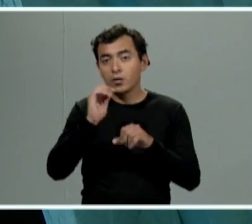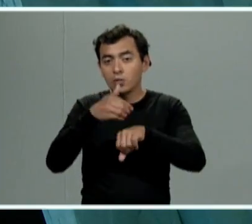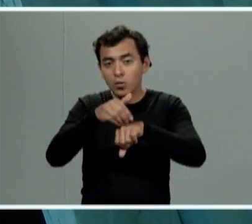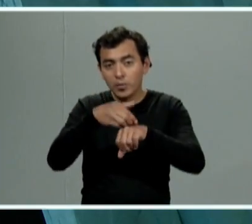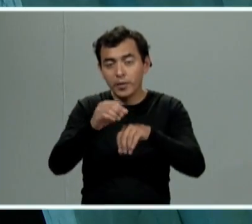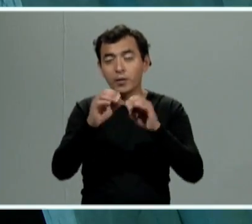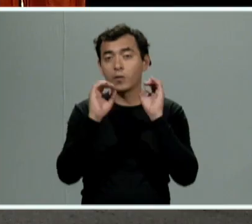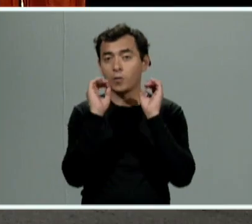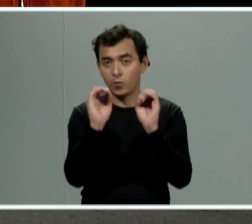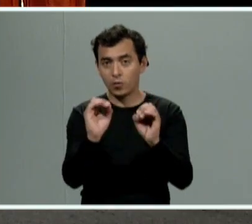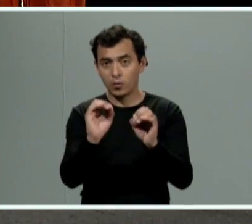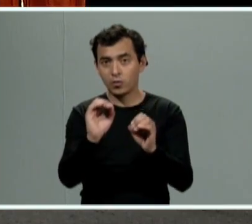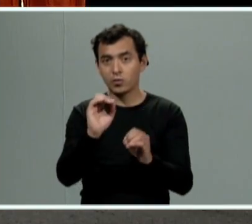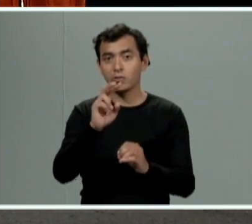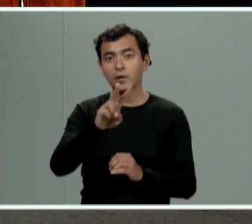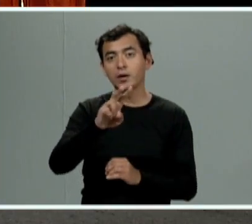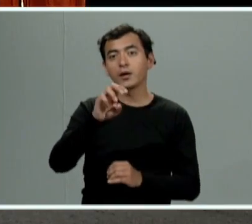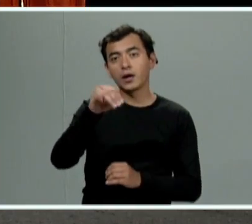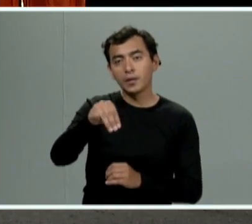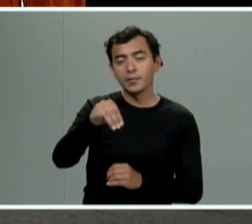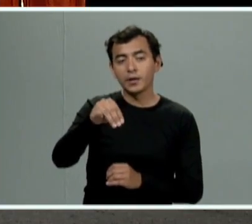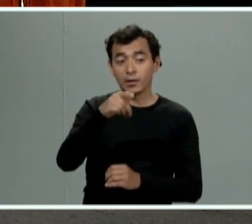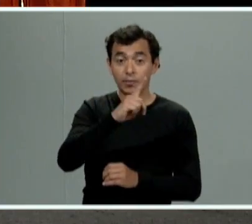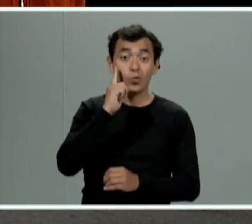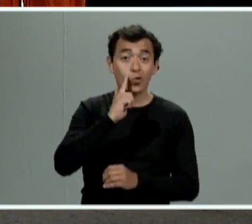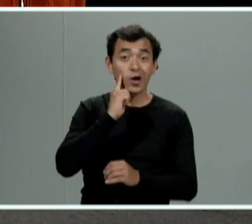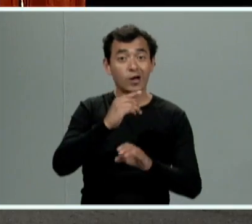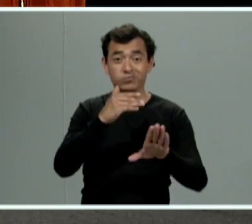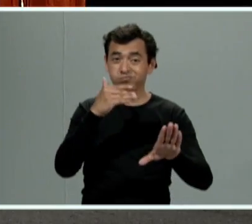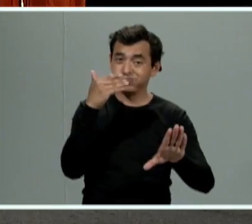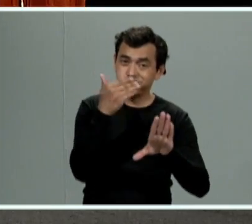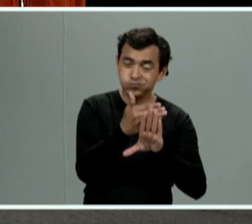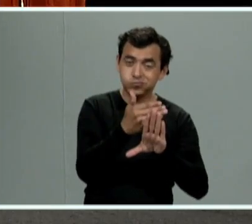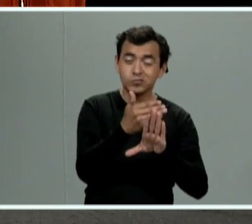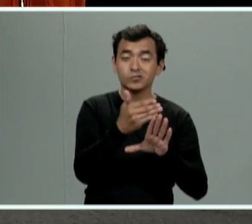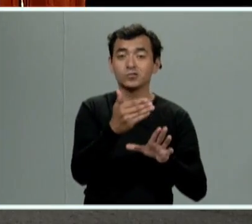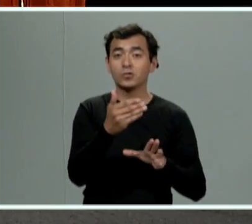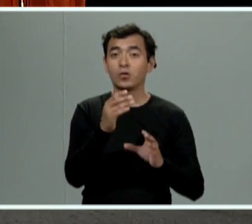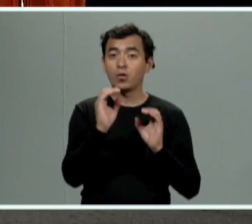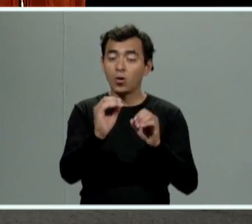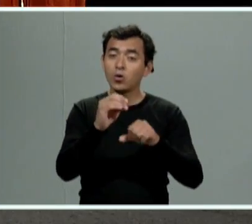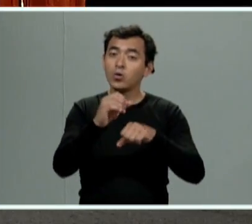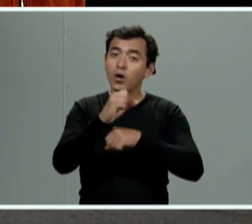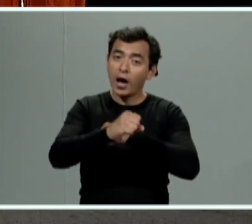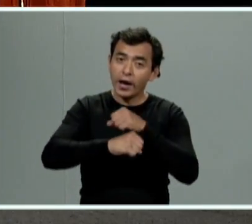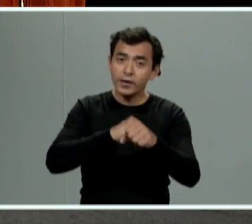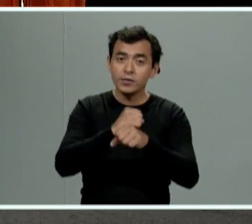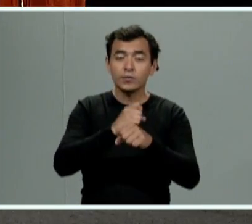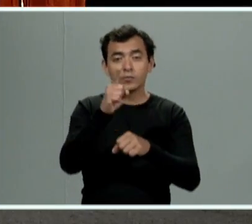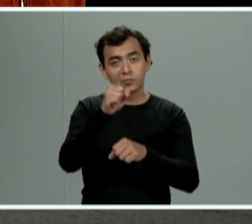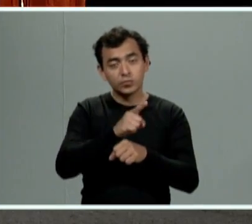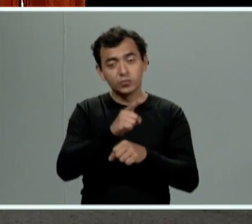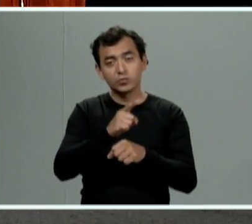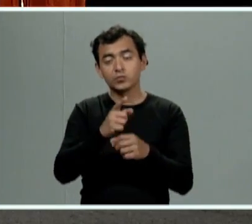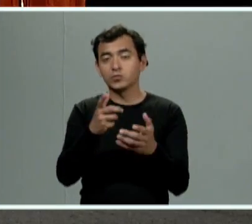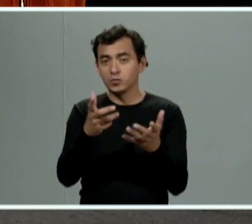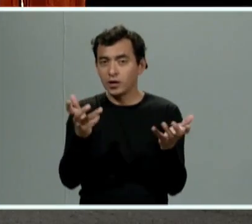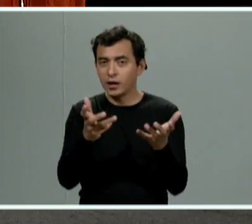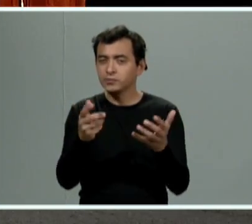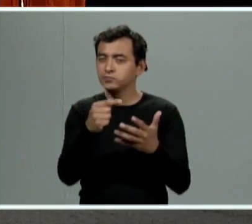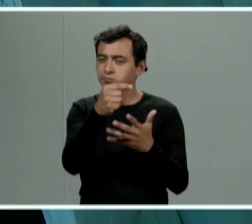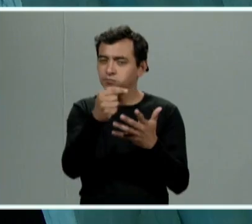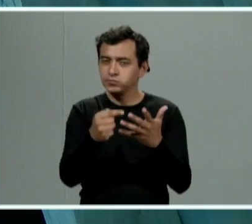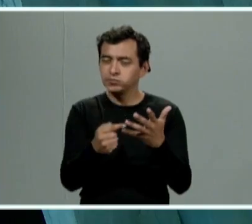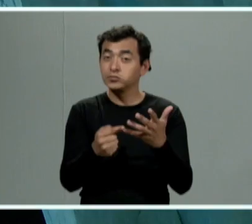pueden poner bm víctima mujer diagonal un número y diagonal el año en el que estamos actuando y con esa identidad